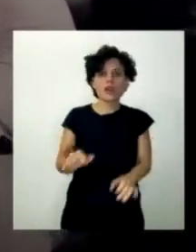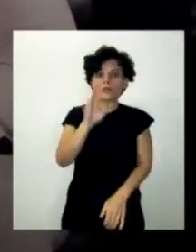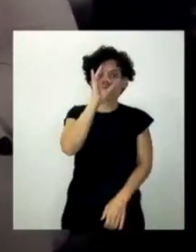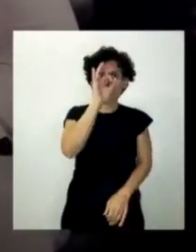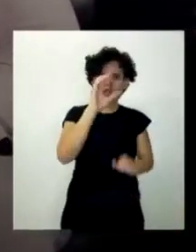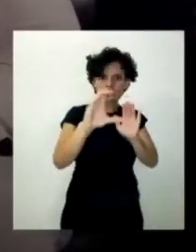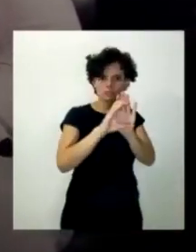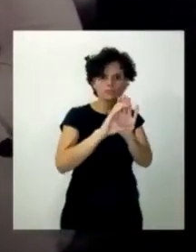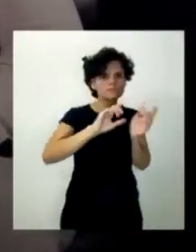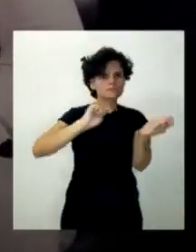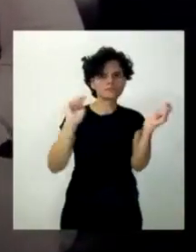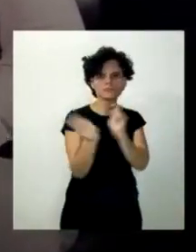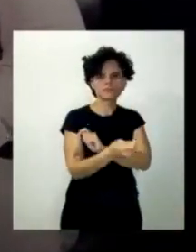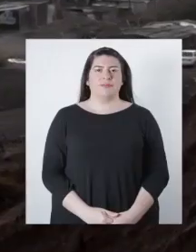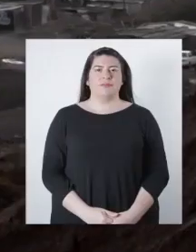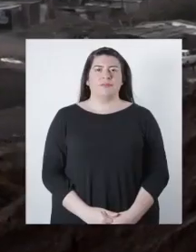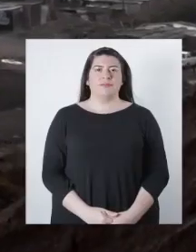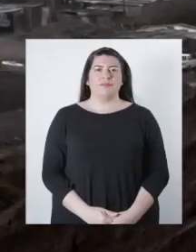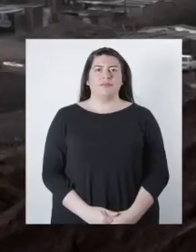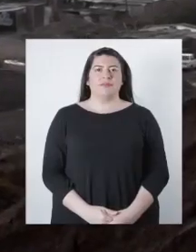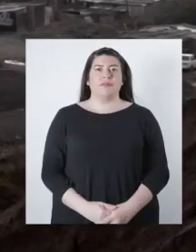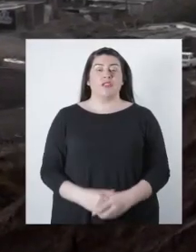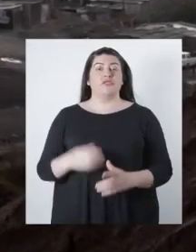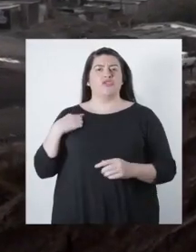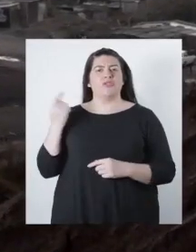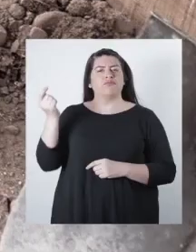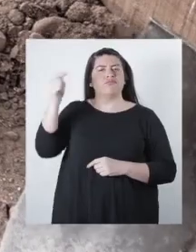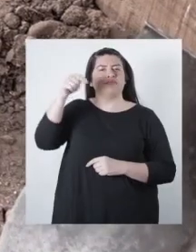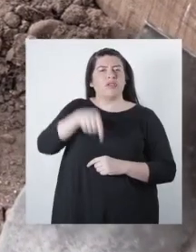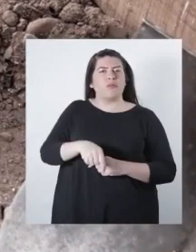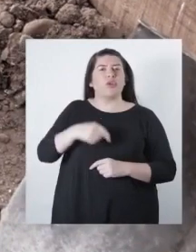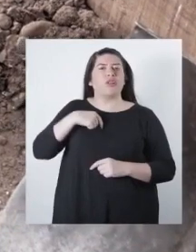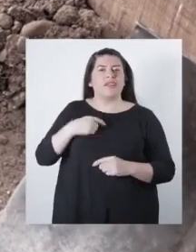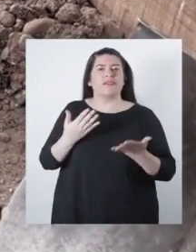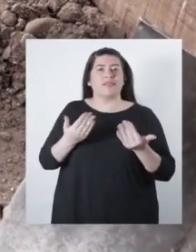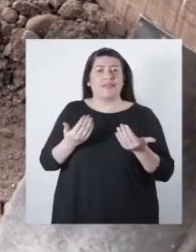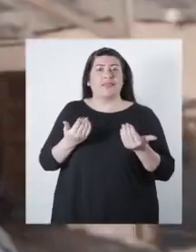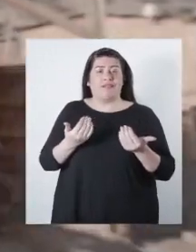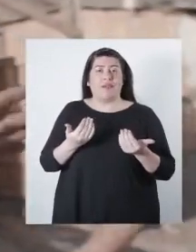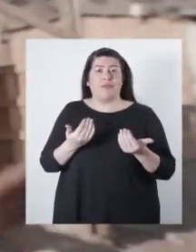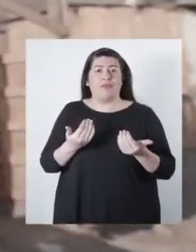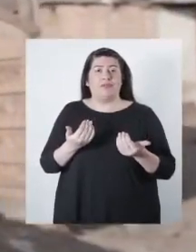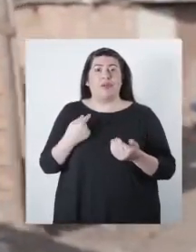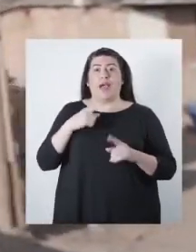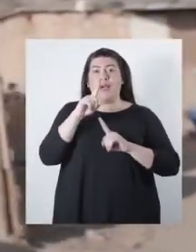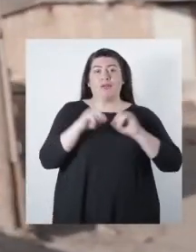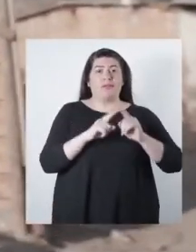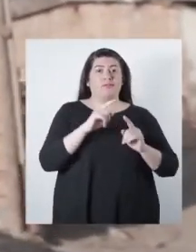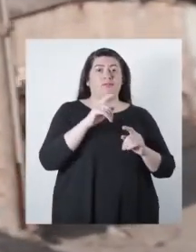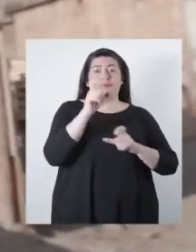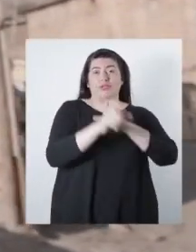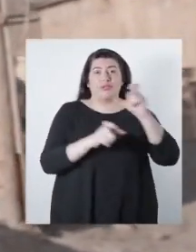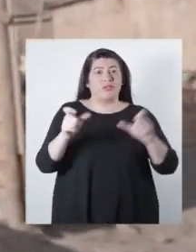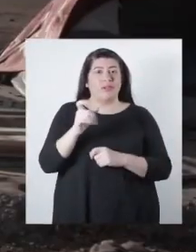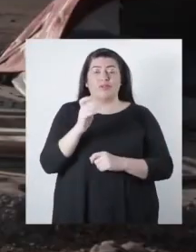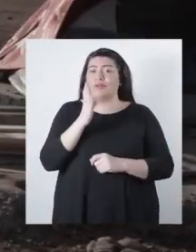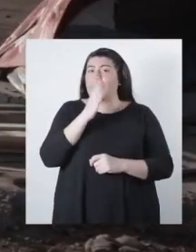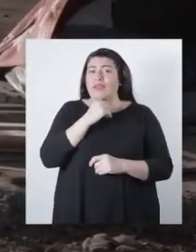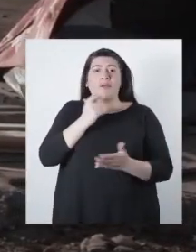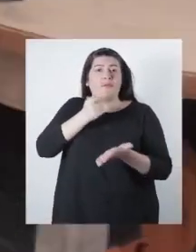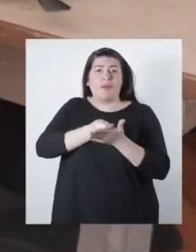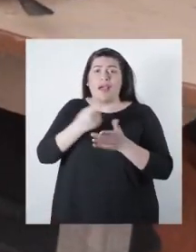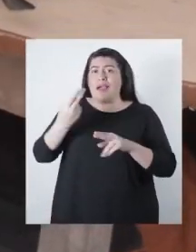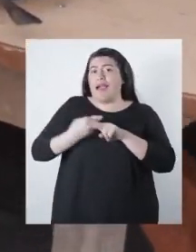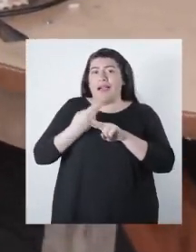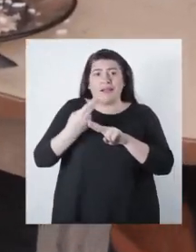Cambiemos la constitución de Pinochet. Llegamos acá por una necesidad, porque hay gente que no tenía cómo pagar arriendo,